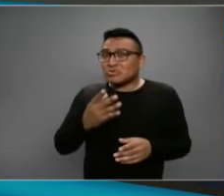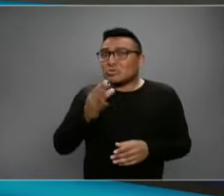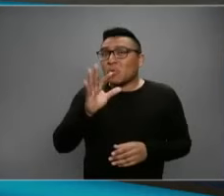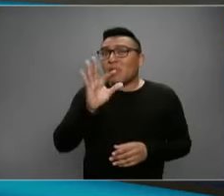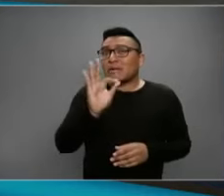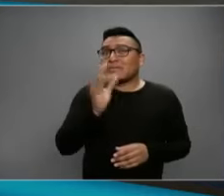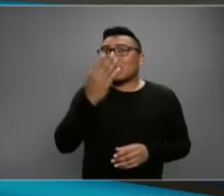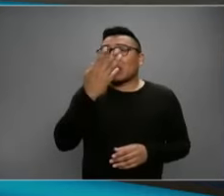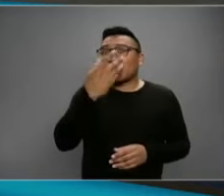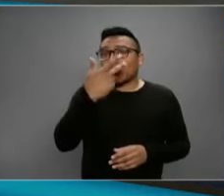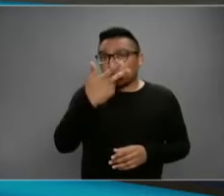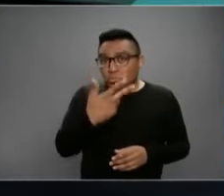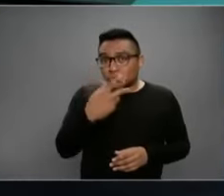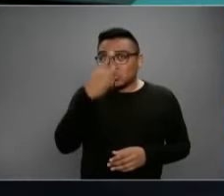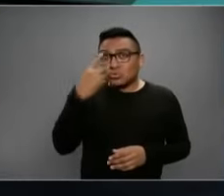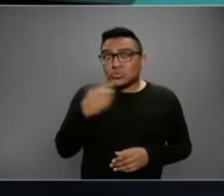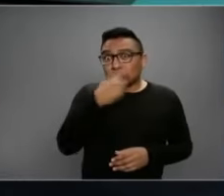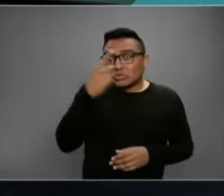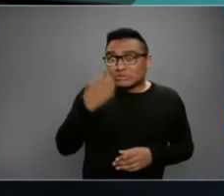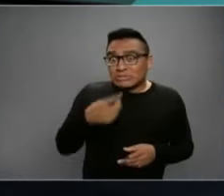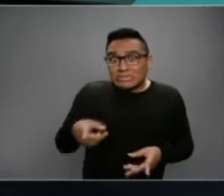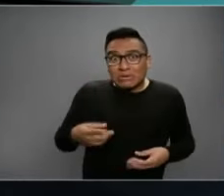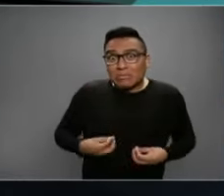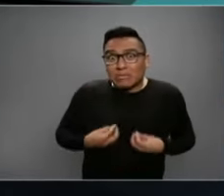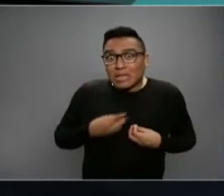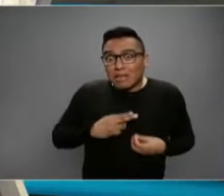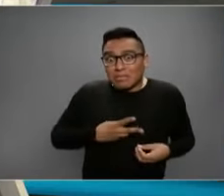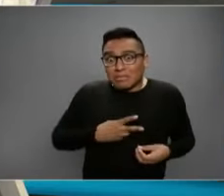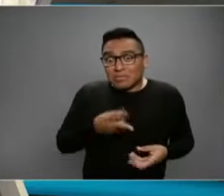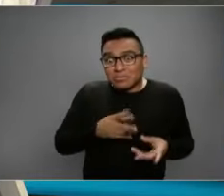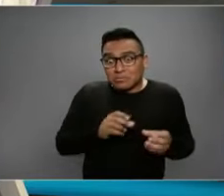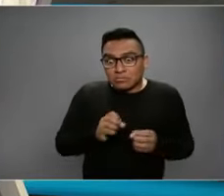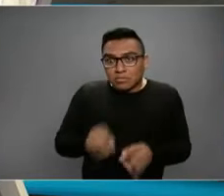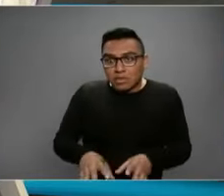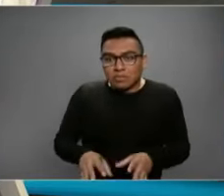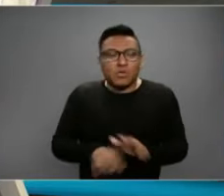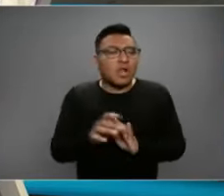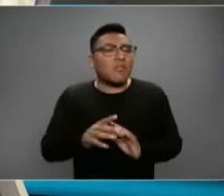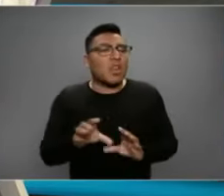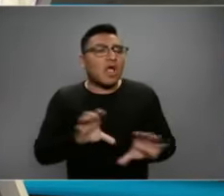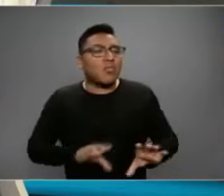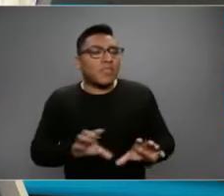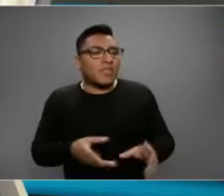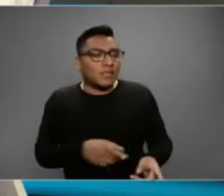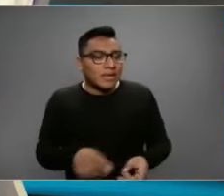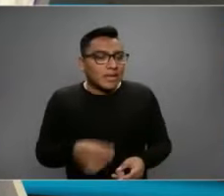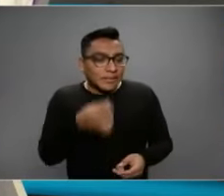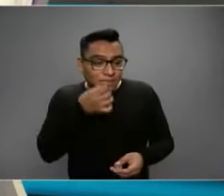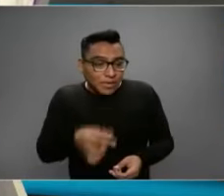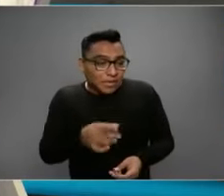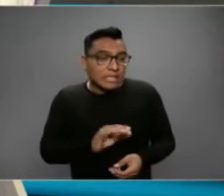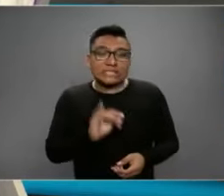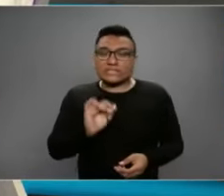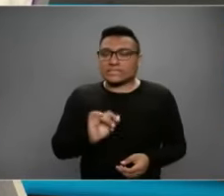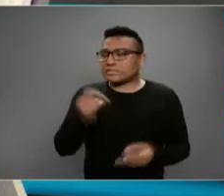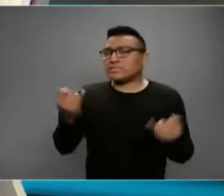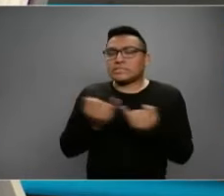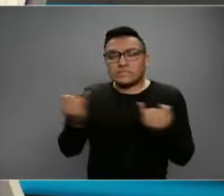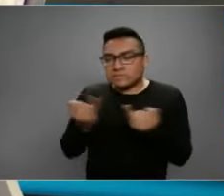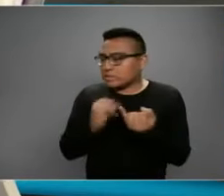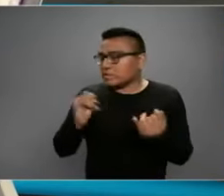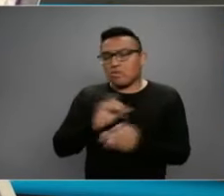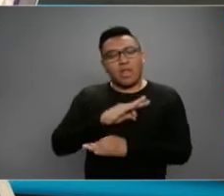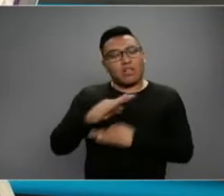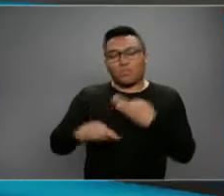horas. Hasta 48 horas, es muchísimo. ¿Y si cayera aquí en mi computadora en el plástico? Igualmente. O sea, es en general